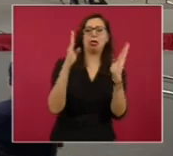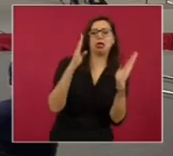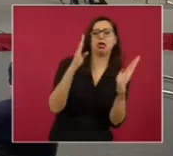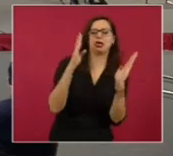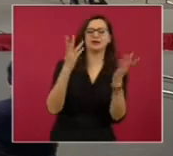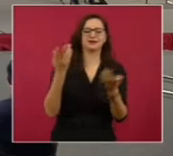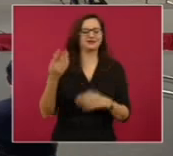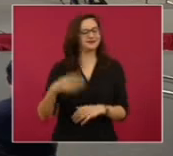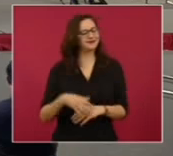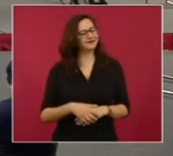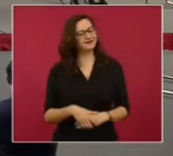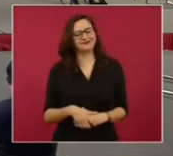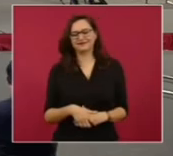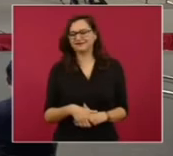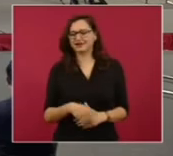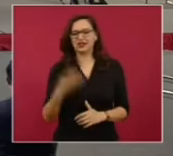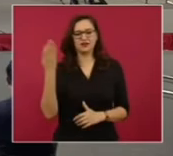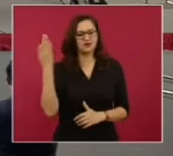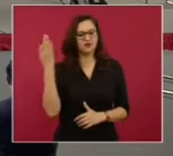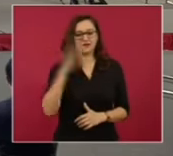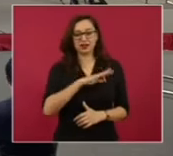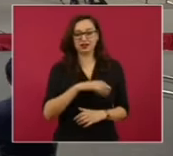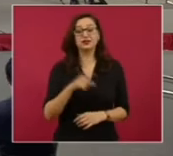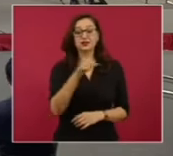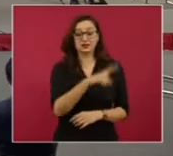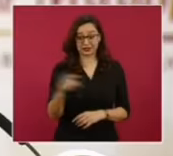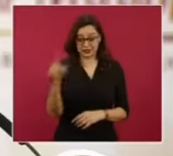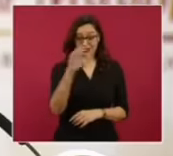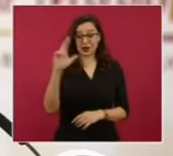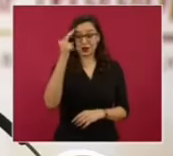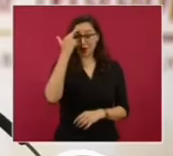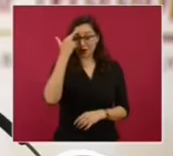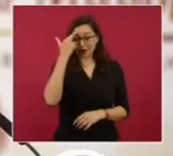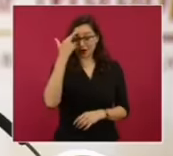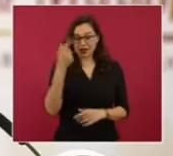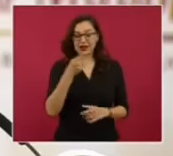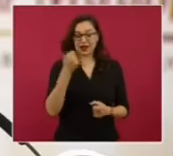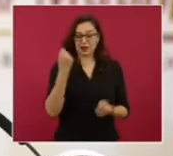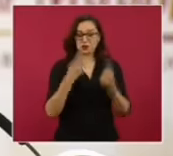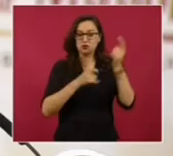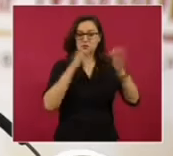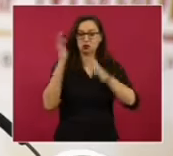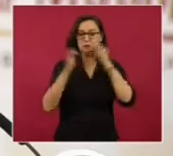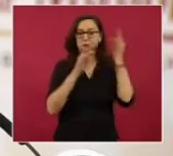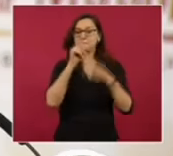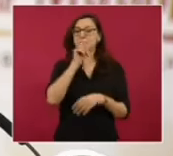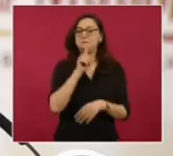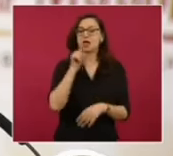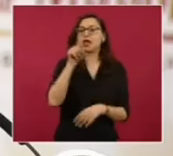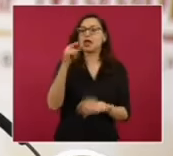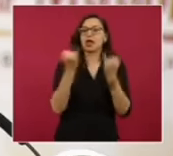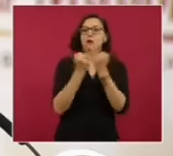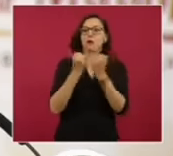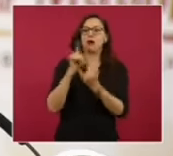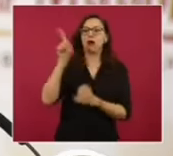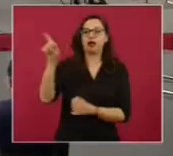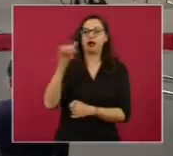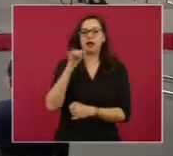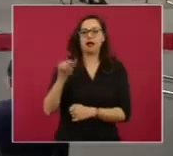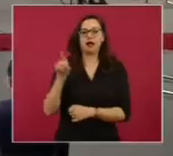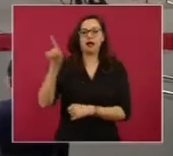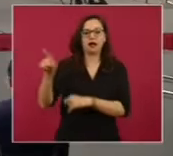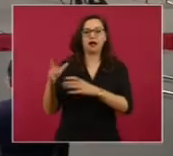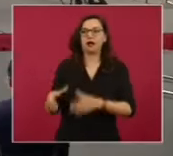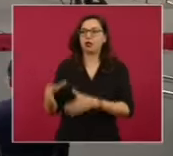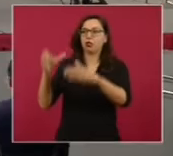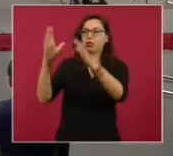Ustedes recordarán que hasta le llamaron la torre de Pisa mexicana. La imagen que circuló en medios de la torre de control